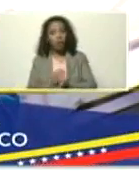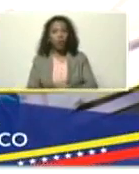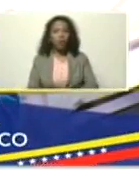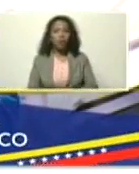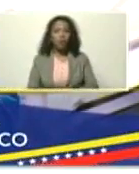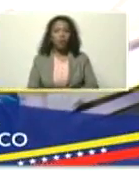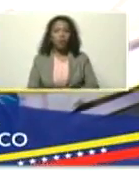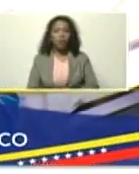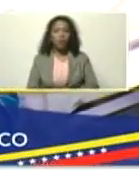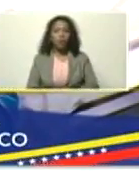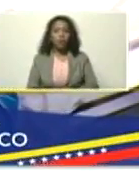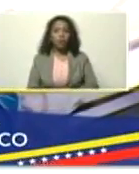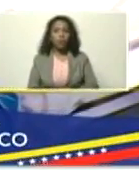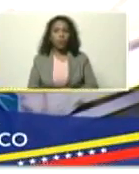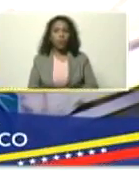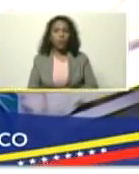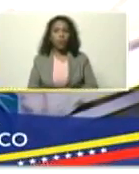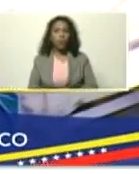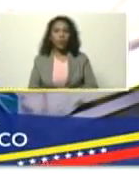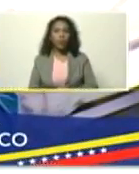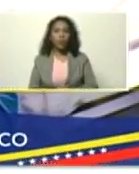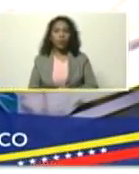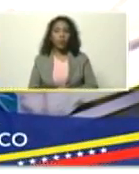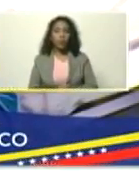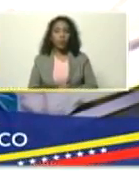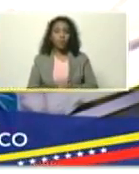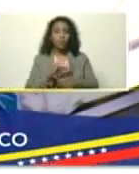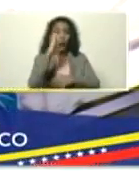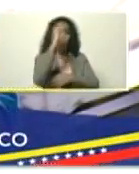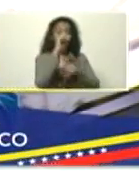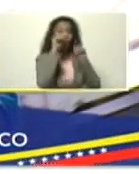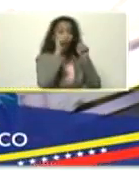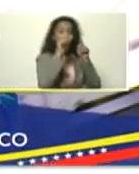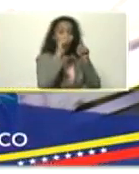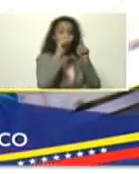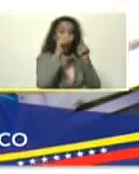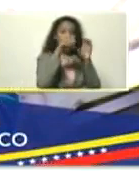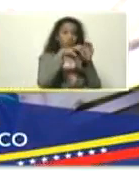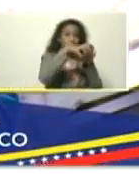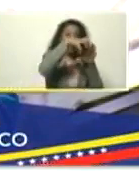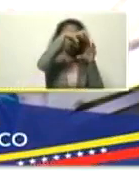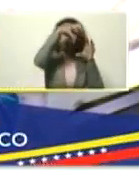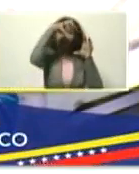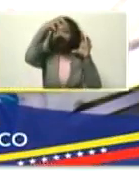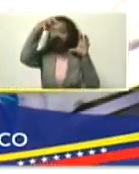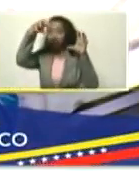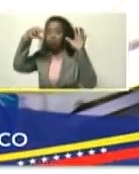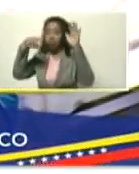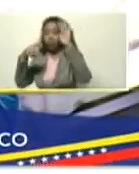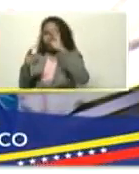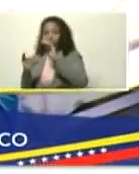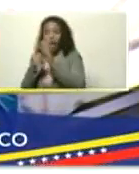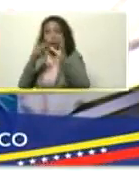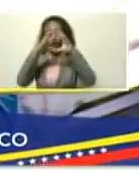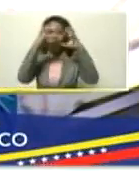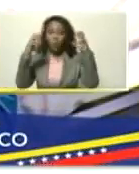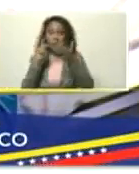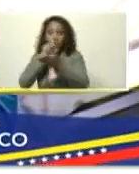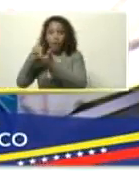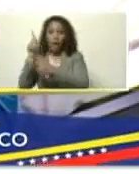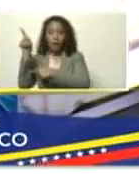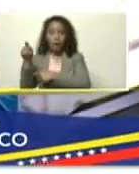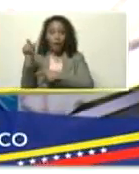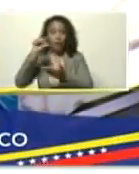se ha, trasladado, al centro occidente, del país, y además de eso, el calentamiento diurno,